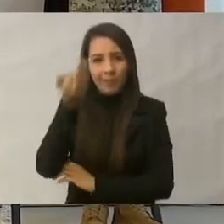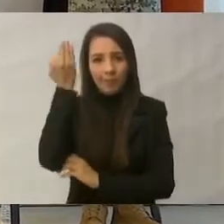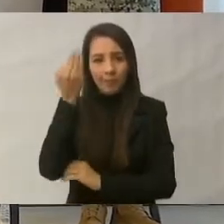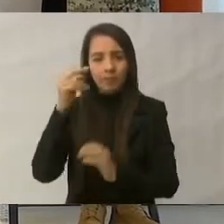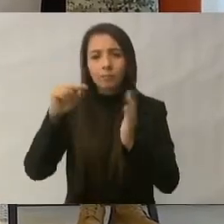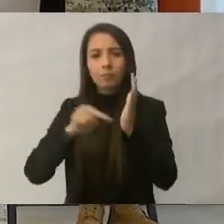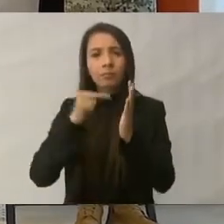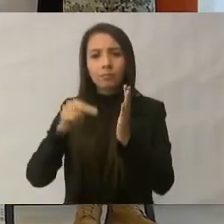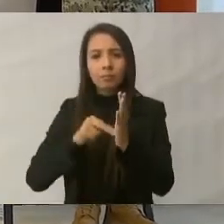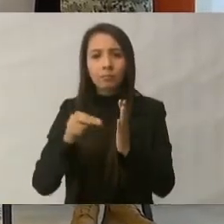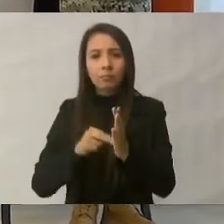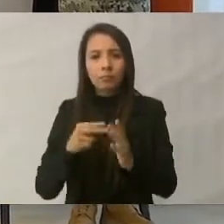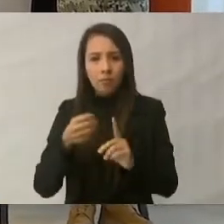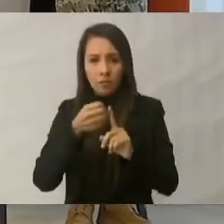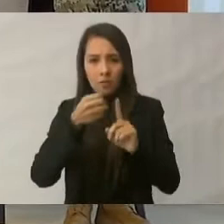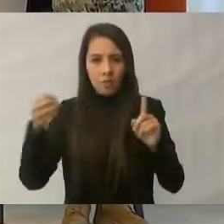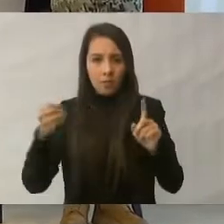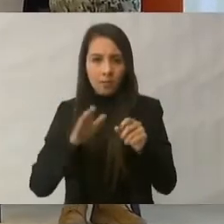orden.